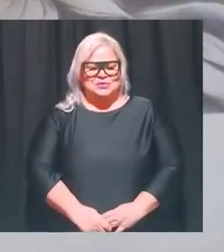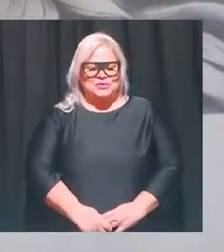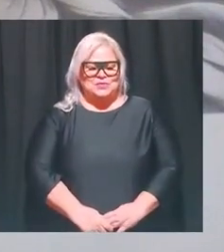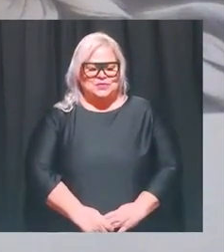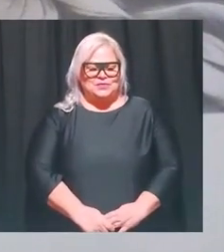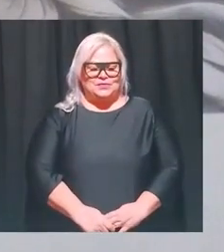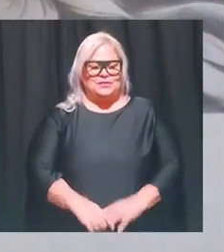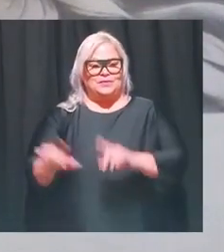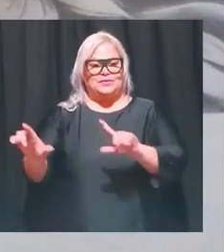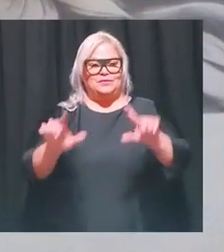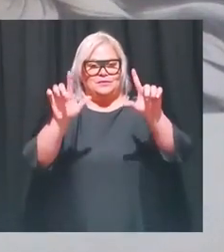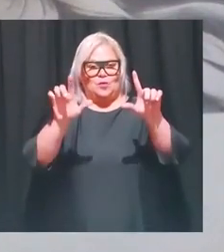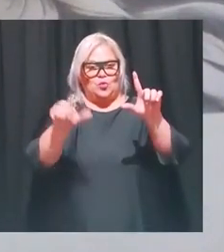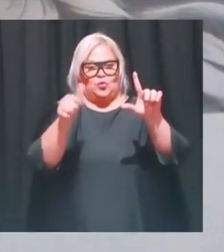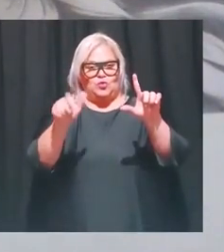aquí hay otro